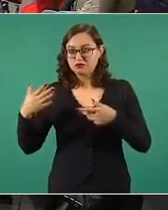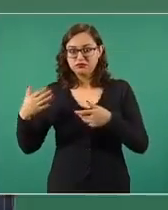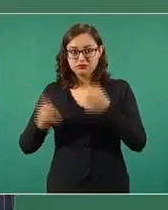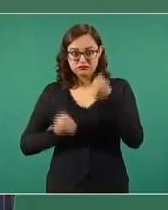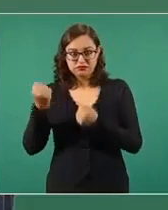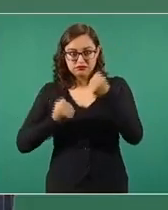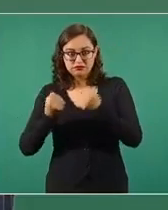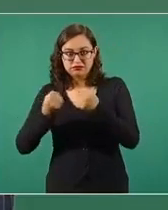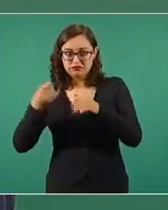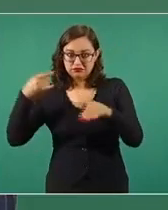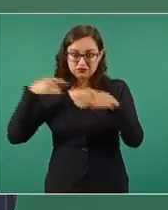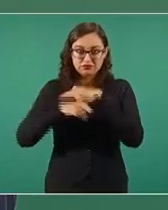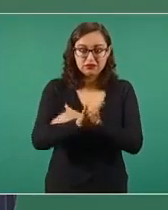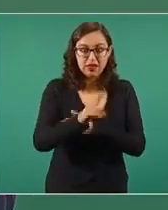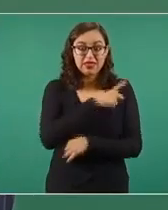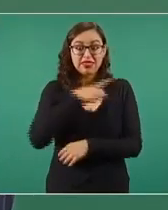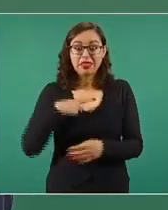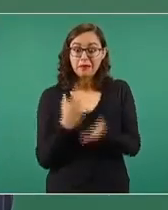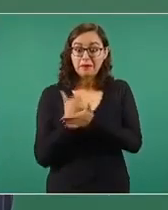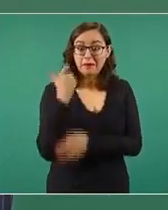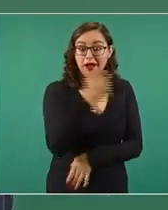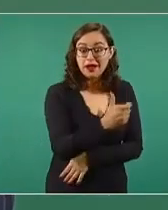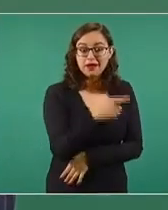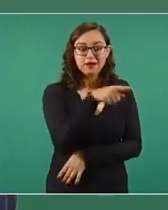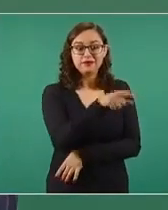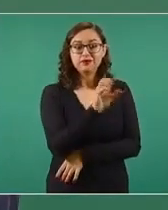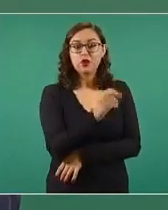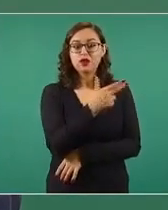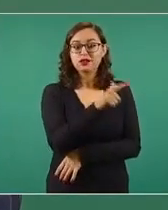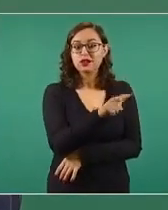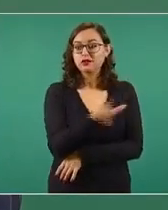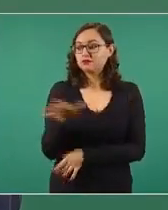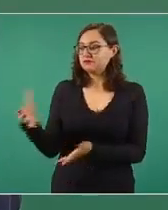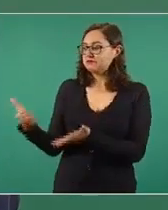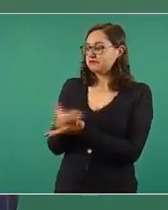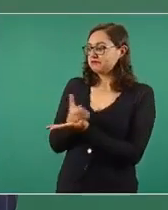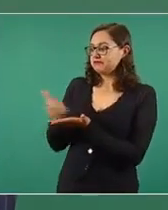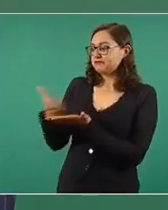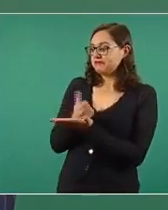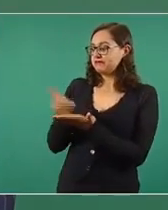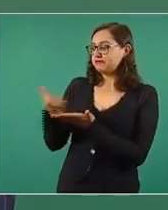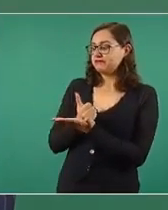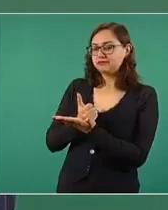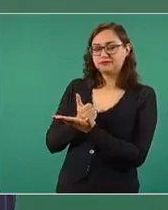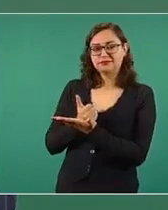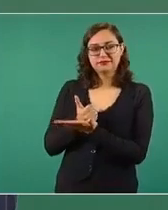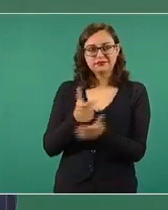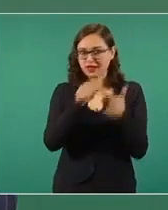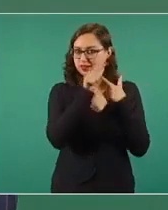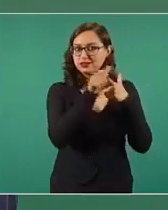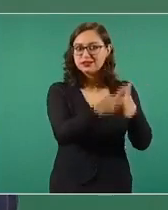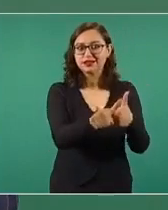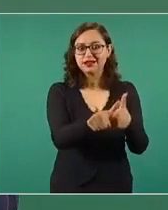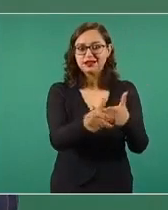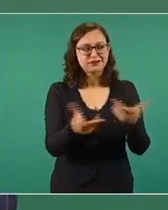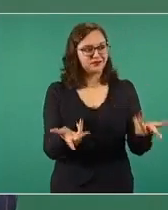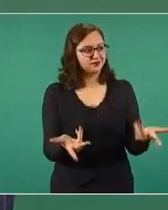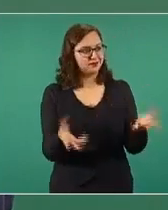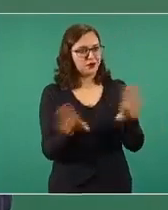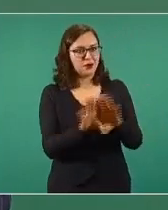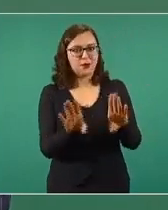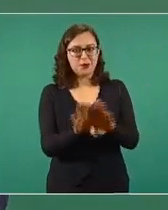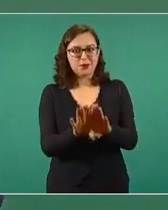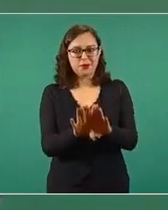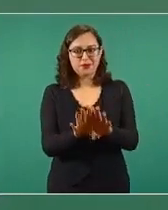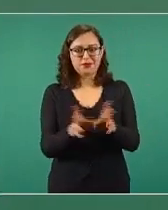costaba cinco mil millones, la